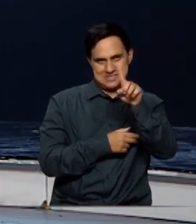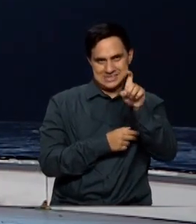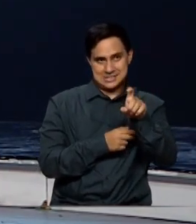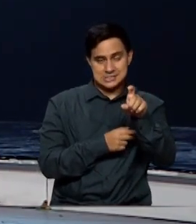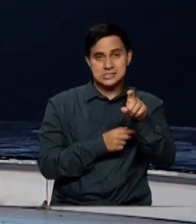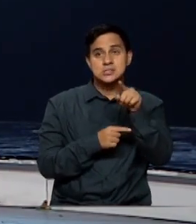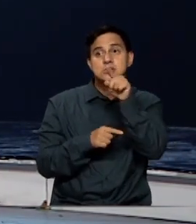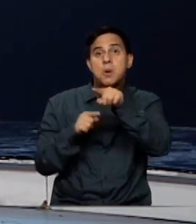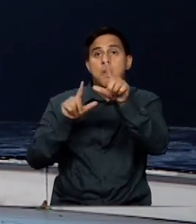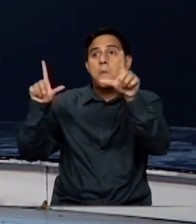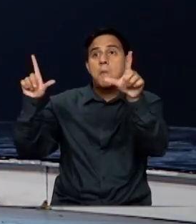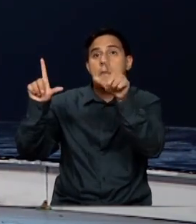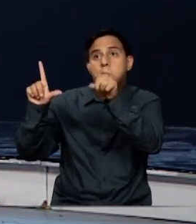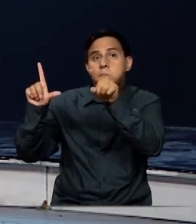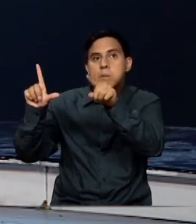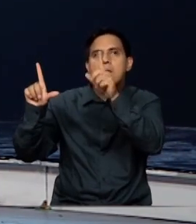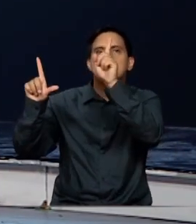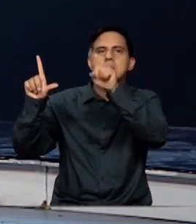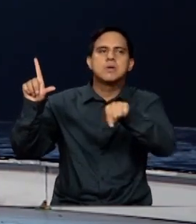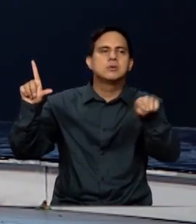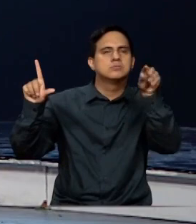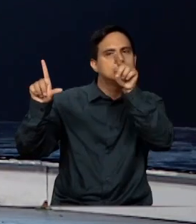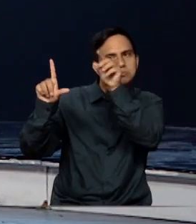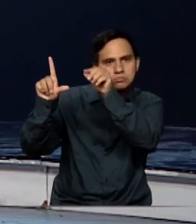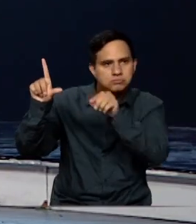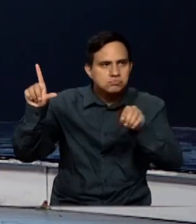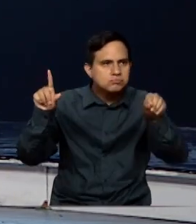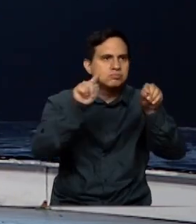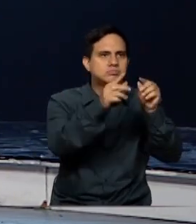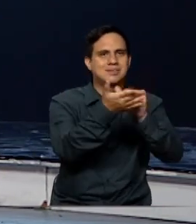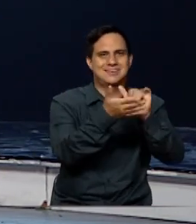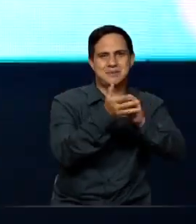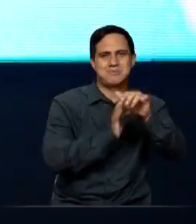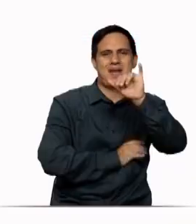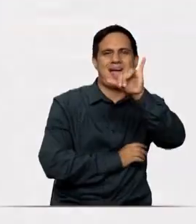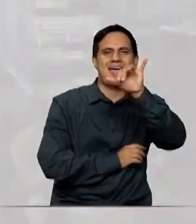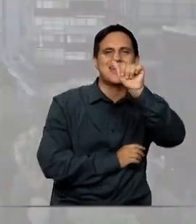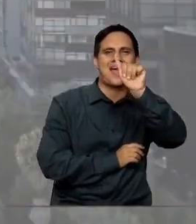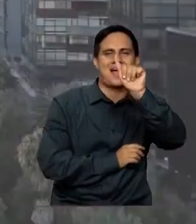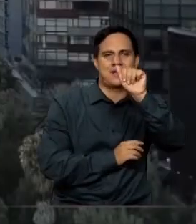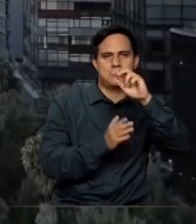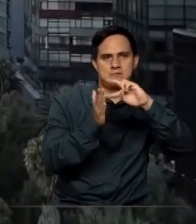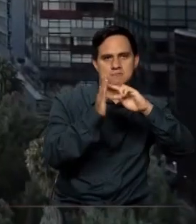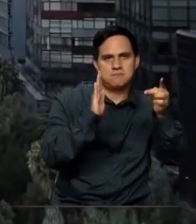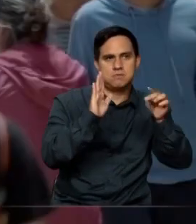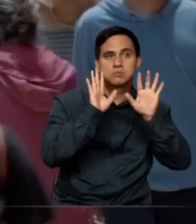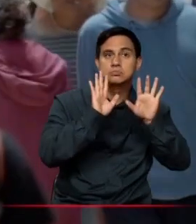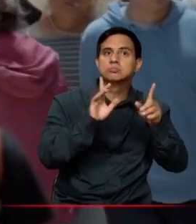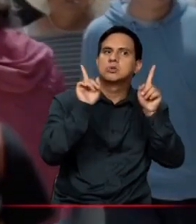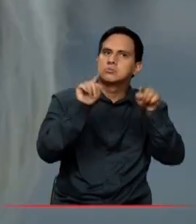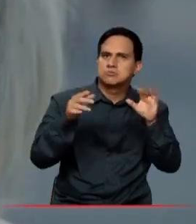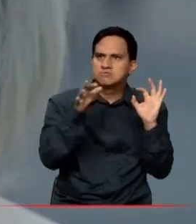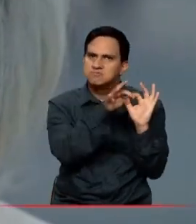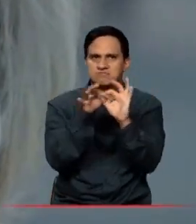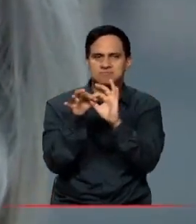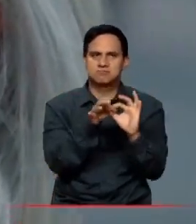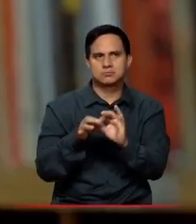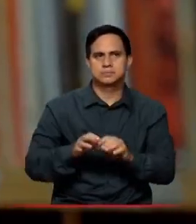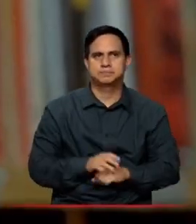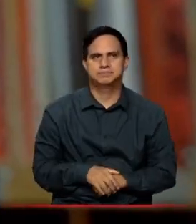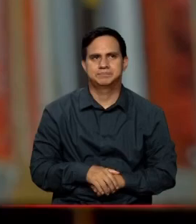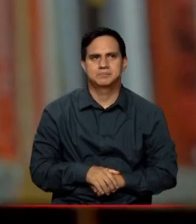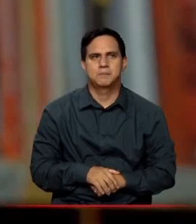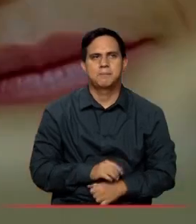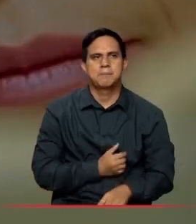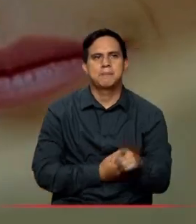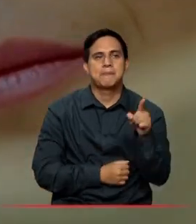con las ventanas digitales a través del uso de la inteligencia artificial. Santa Escritura, conducido por Adriana Santa Cruz, aborda el